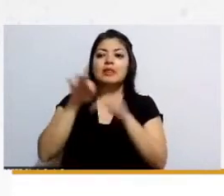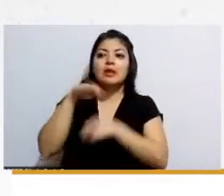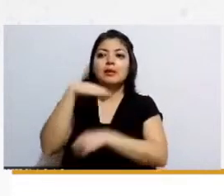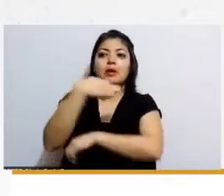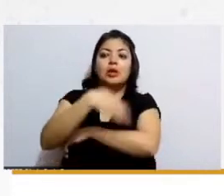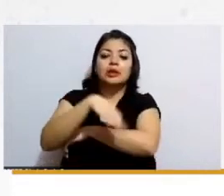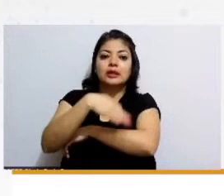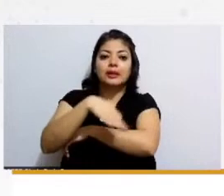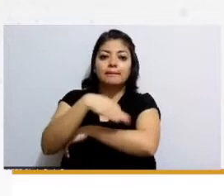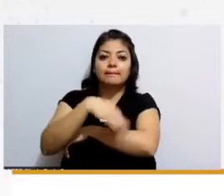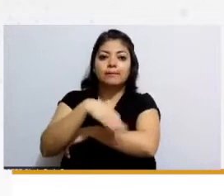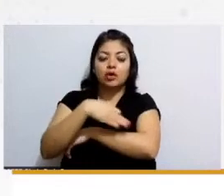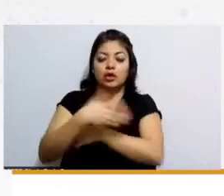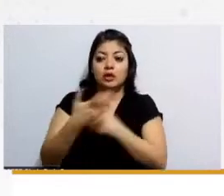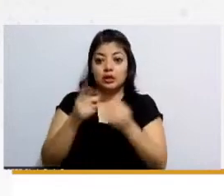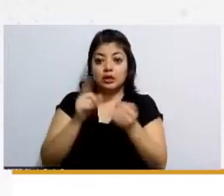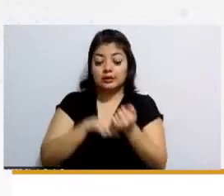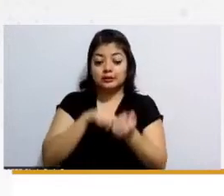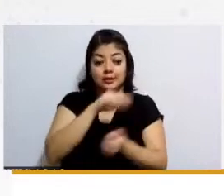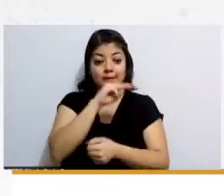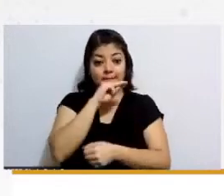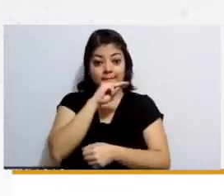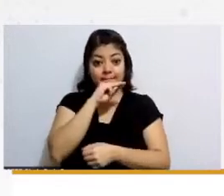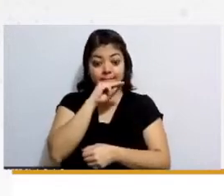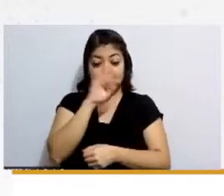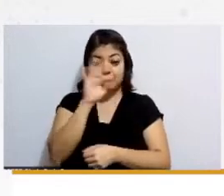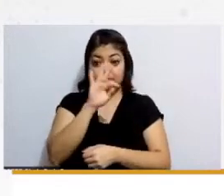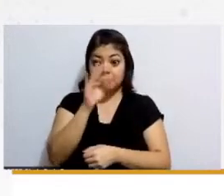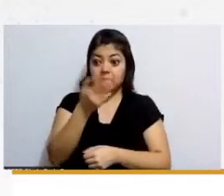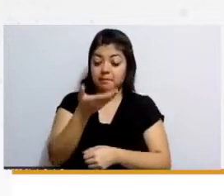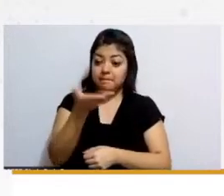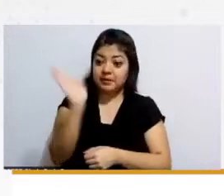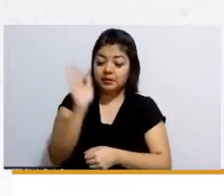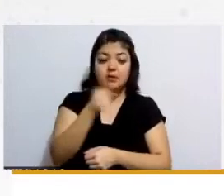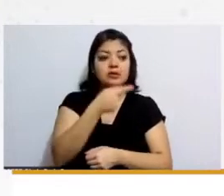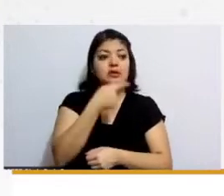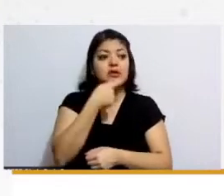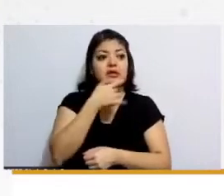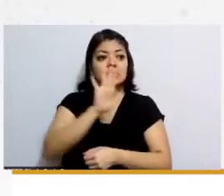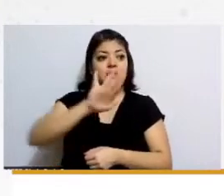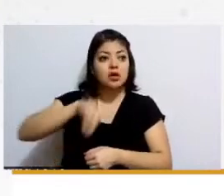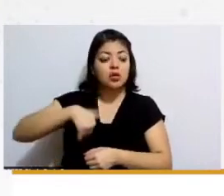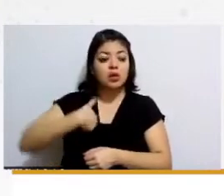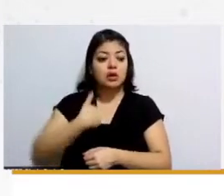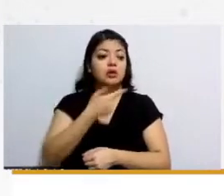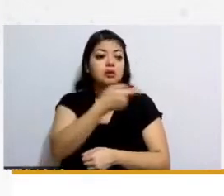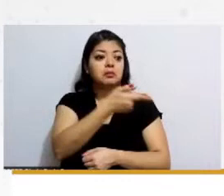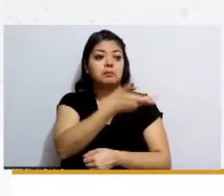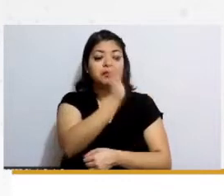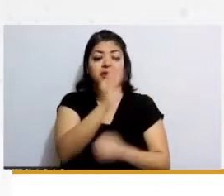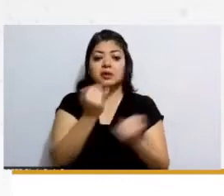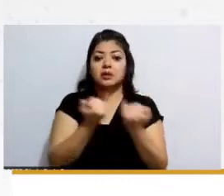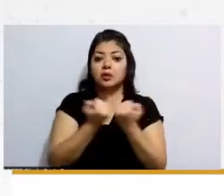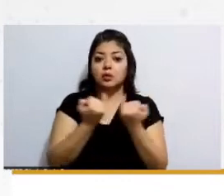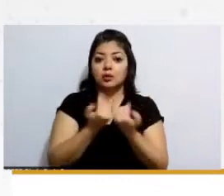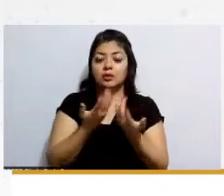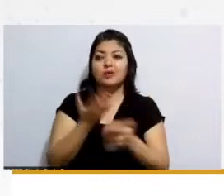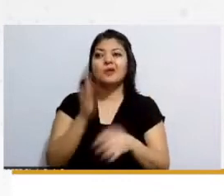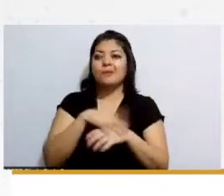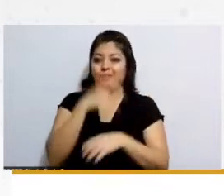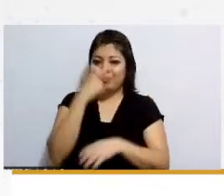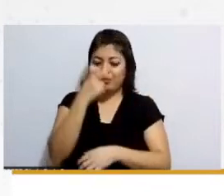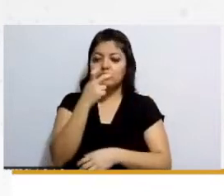al momento en que la madre la den de baja la niña va a perder el derecho a guardería entonces por eso el papá estaba